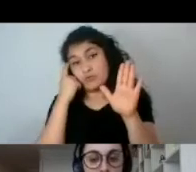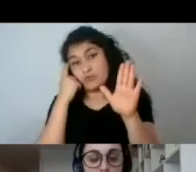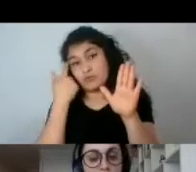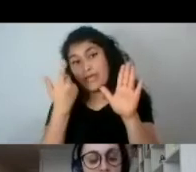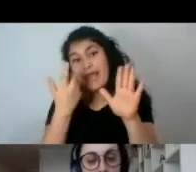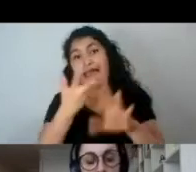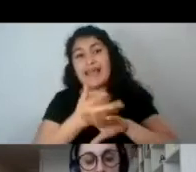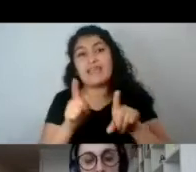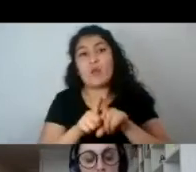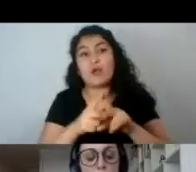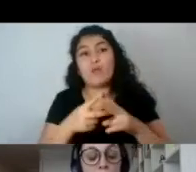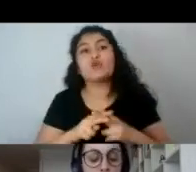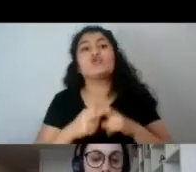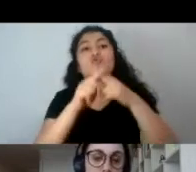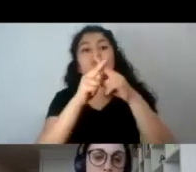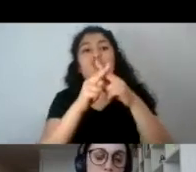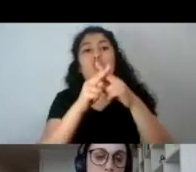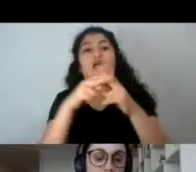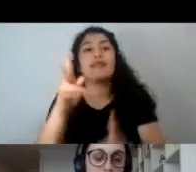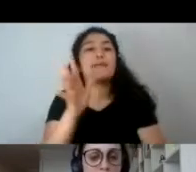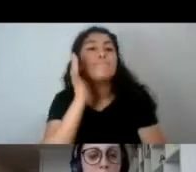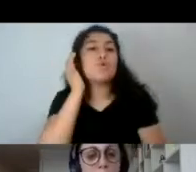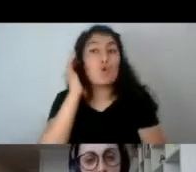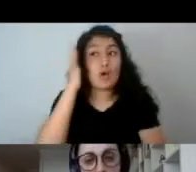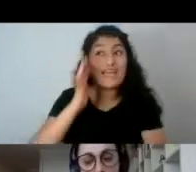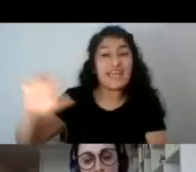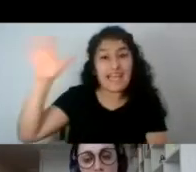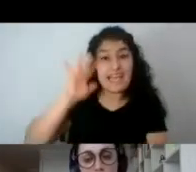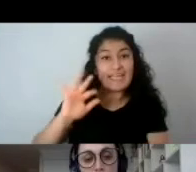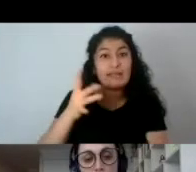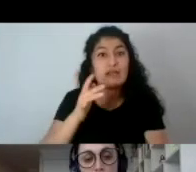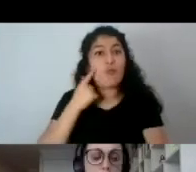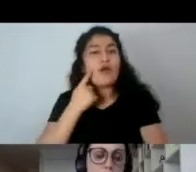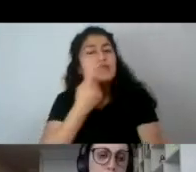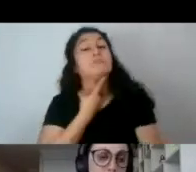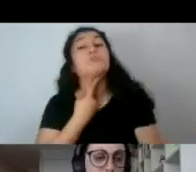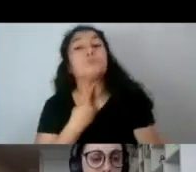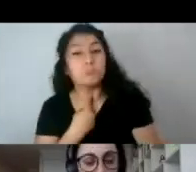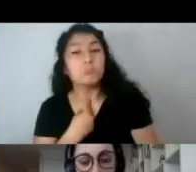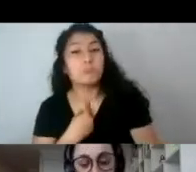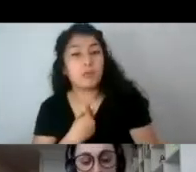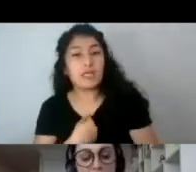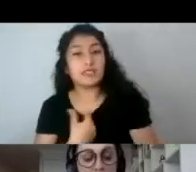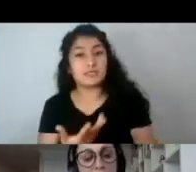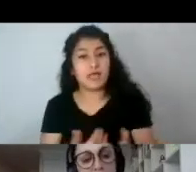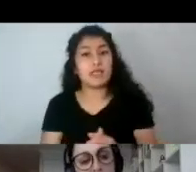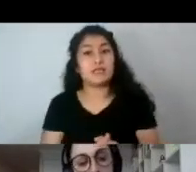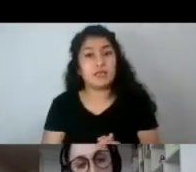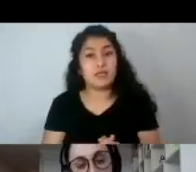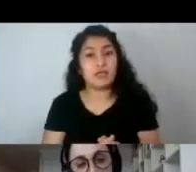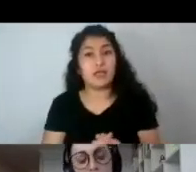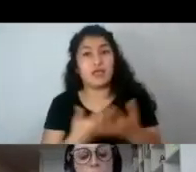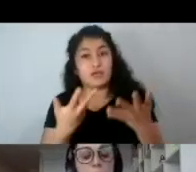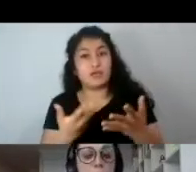construcción de imaginario femenino sumamente interesante, complejo, que están insertas en un